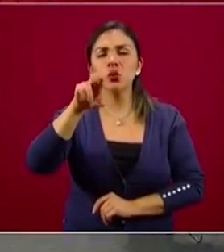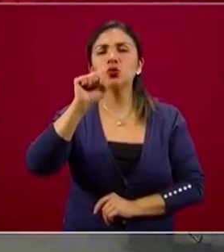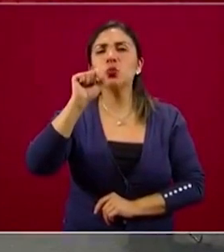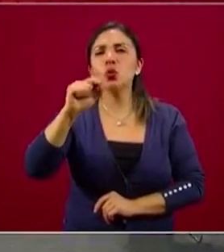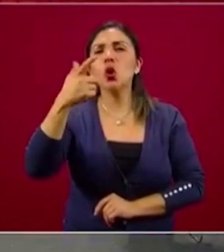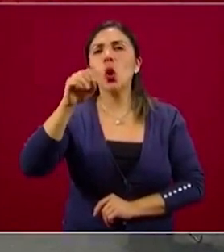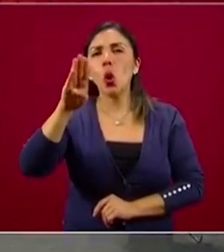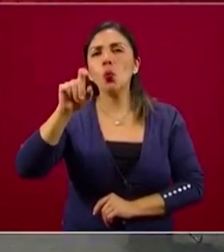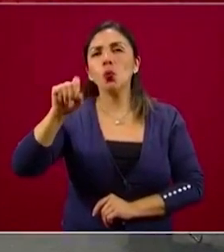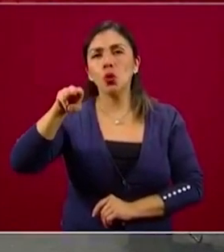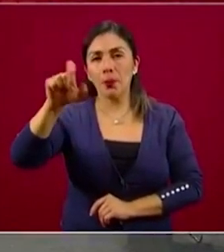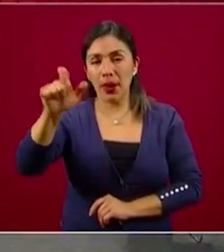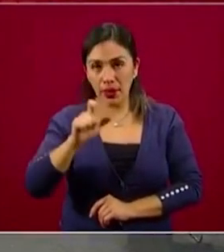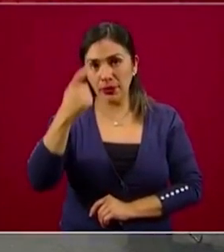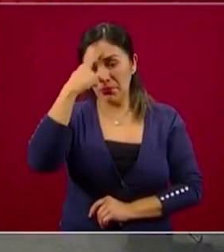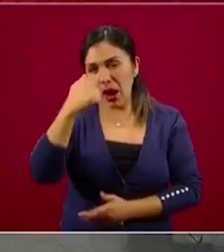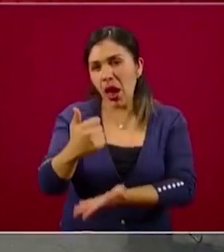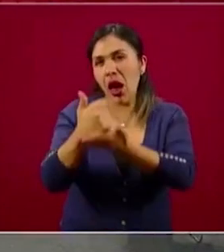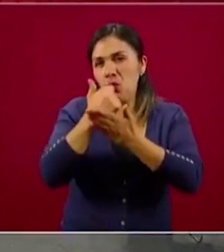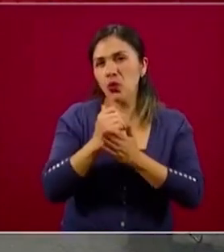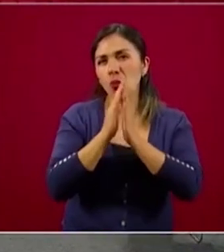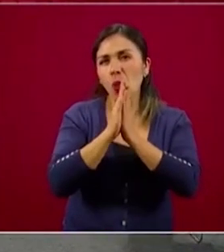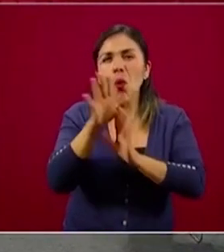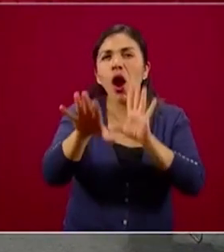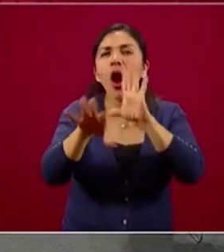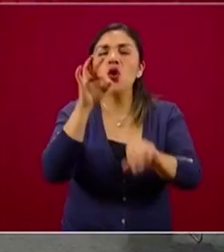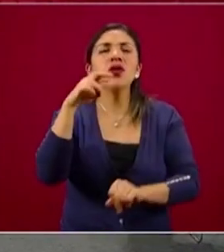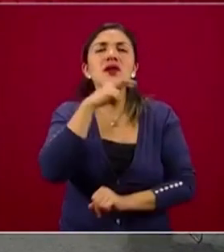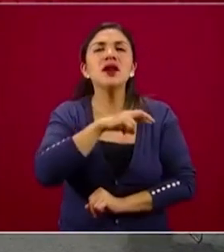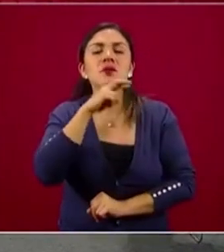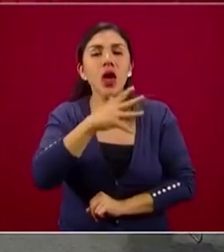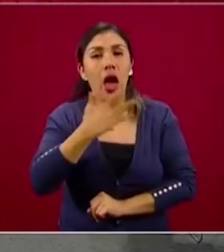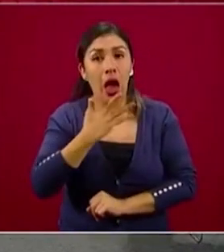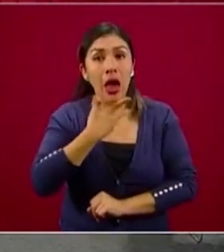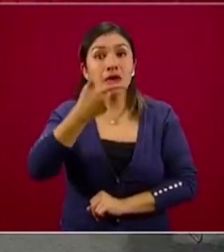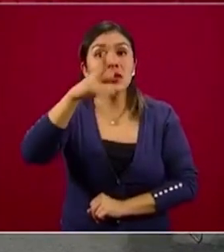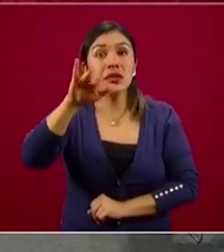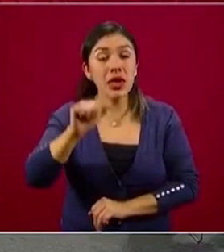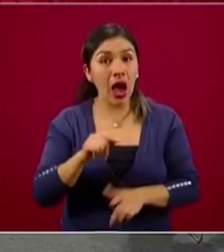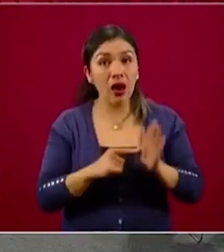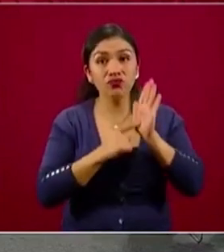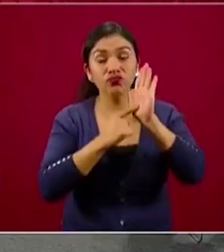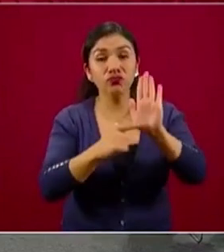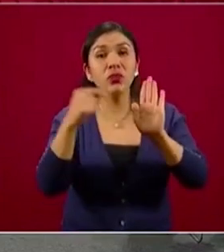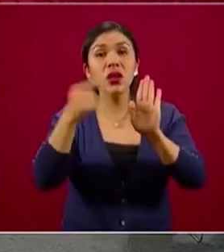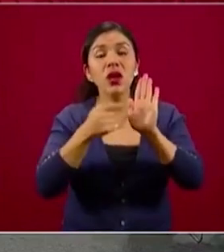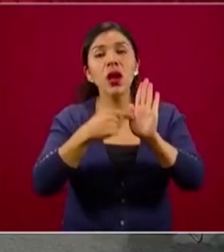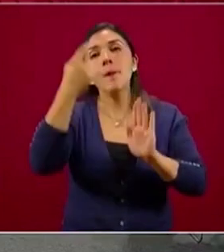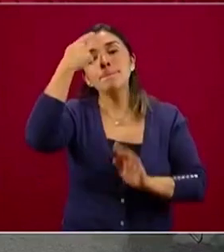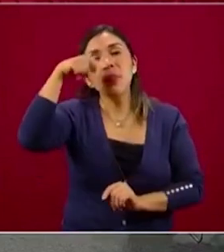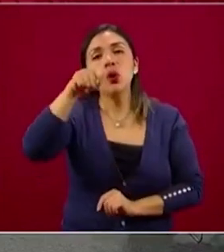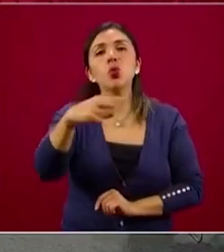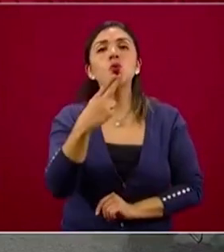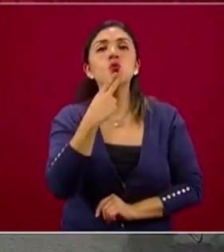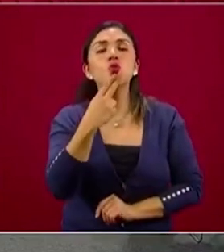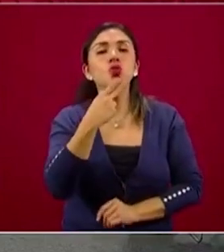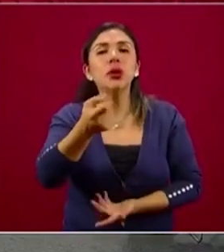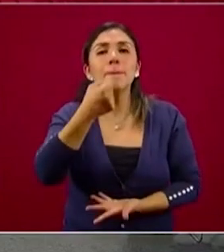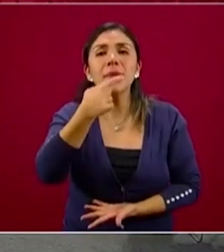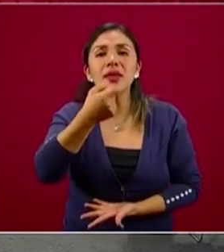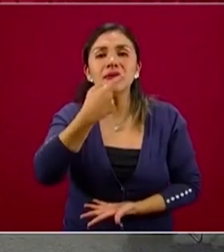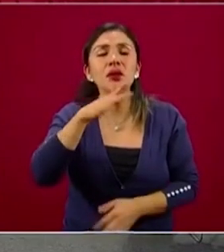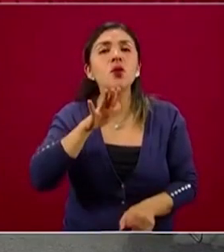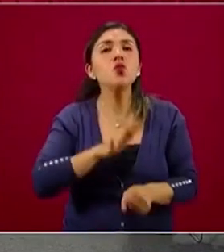y el doctor nos va a ayudar a encontrar rápidamente. Tenemos una guía específicamente sobre el uso de medicamentos